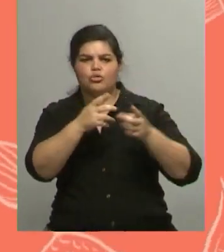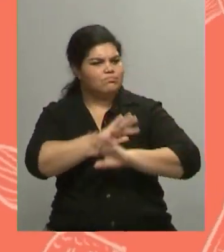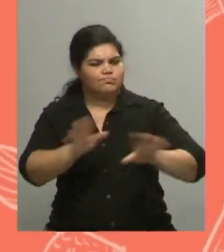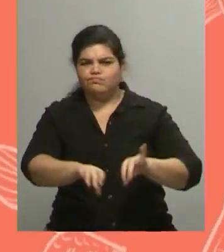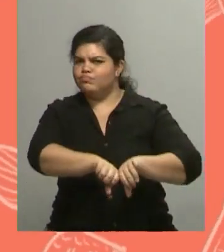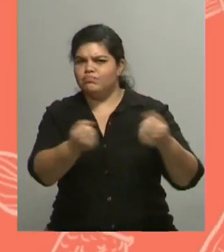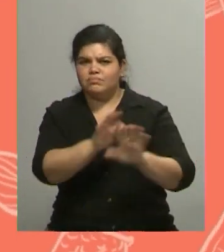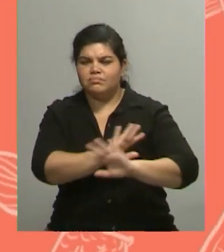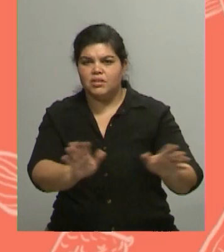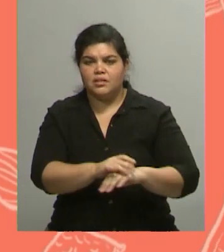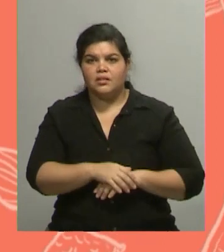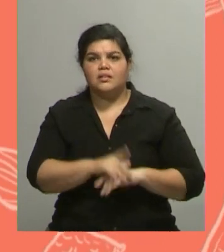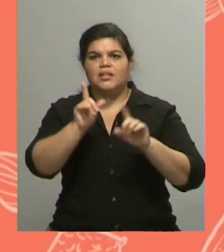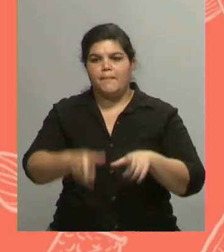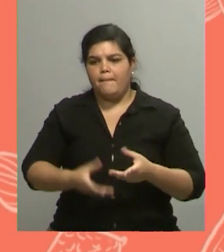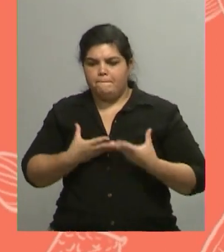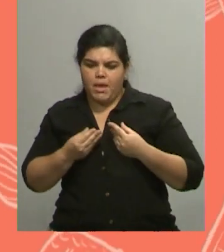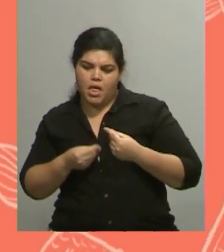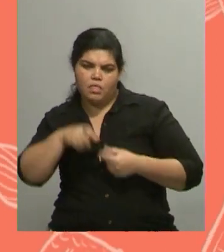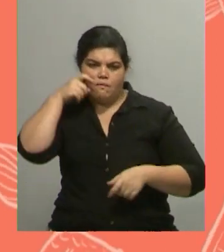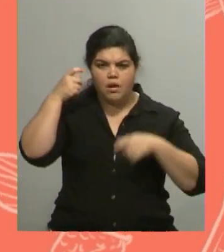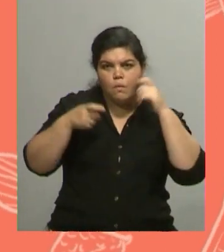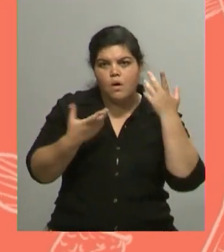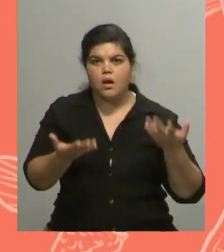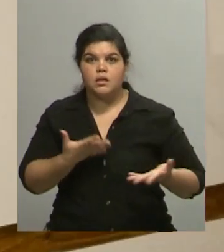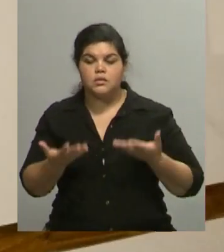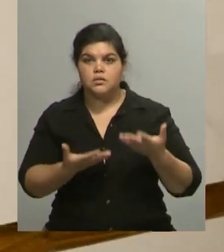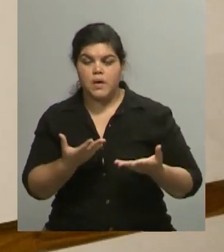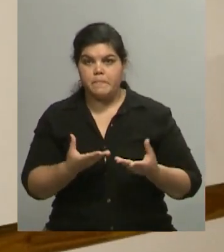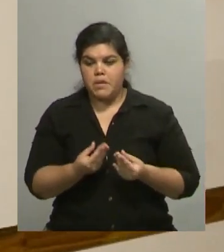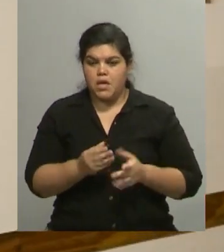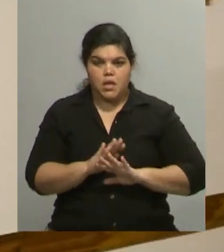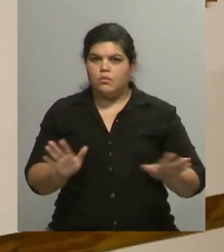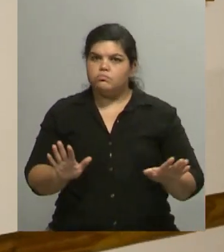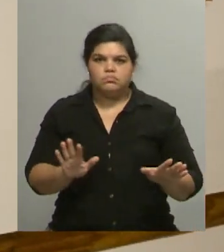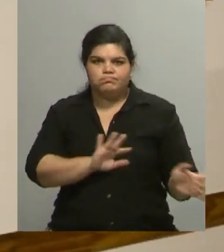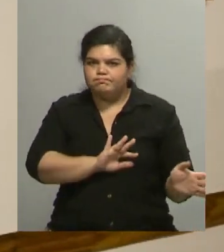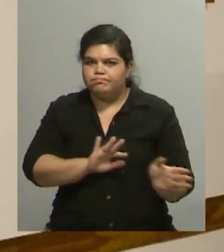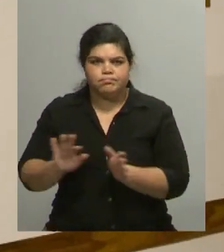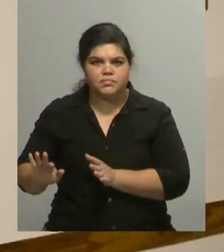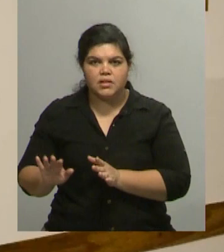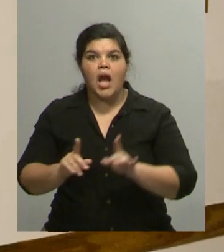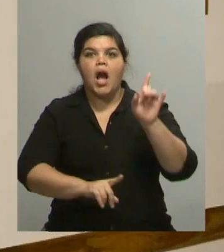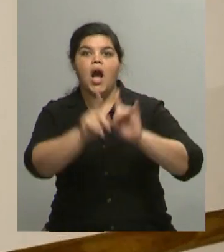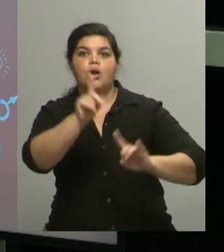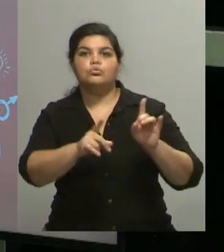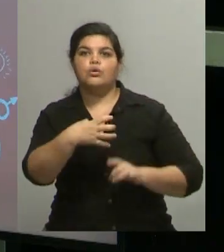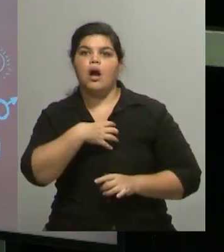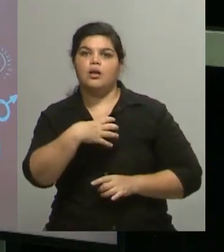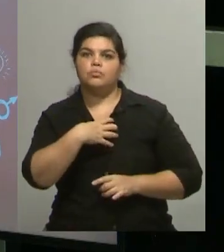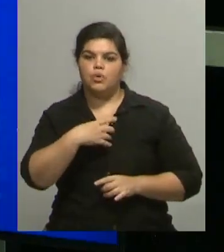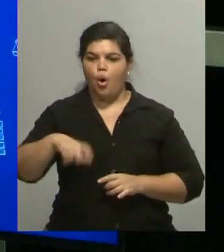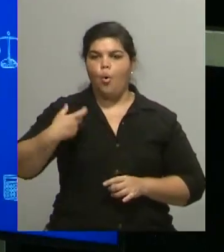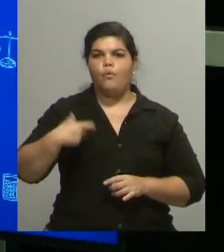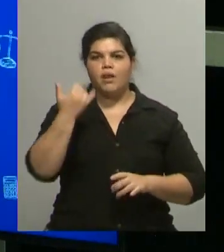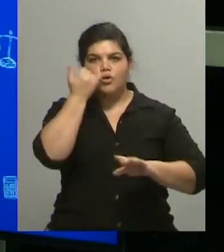Hay muchos alumnos, hay alumnos que vienen y dicen, me jubilé, ahora vengo acá. No, aparte te dicen, hice siempre lo que quise otro, ahora vengo a